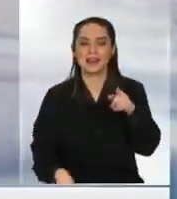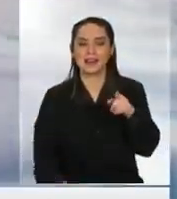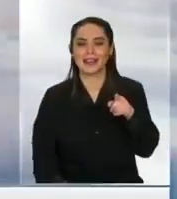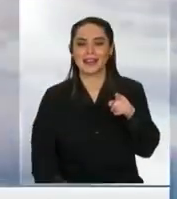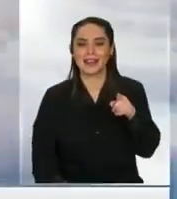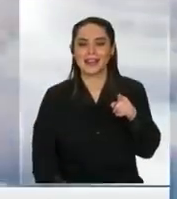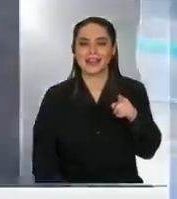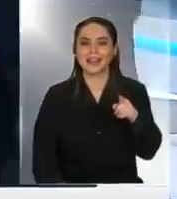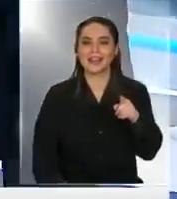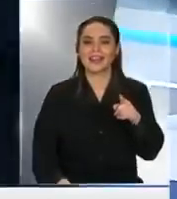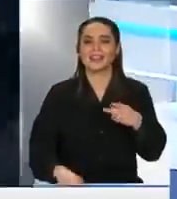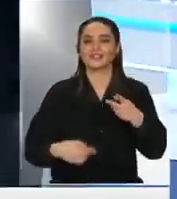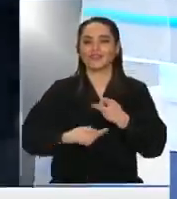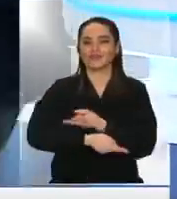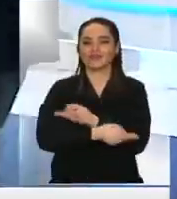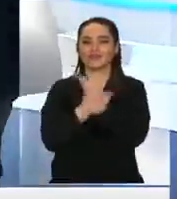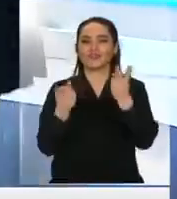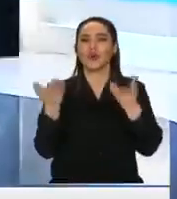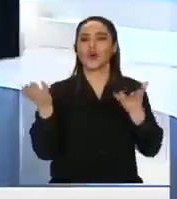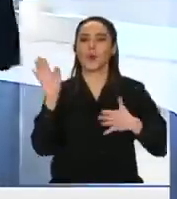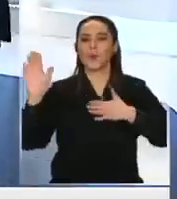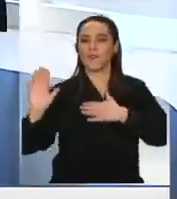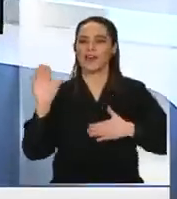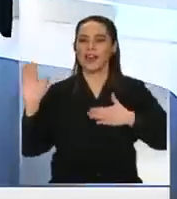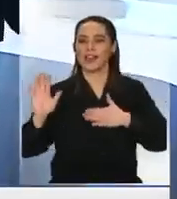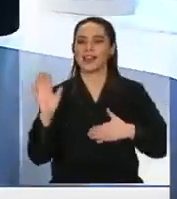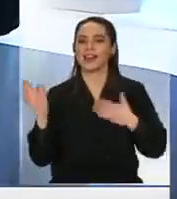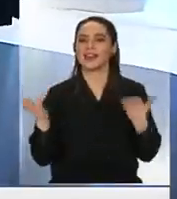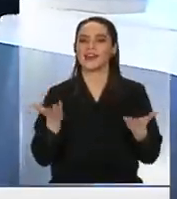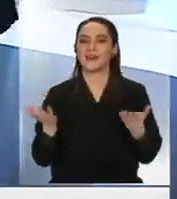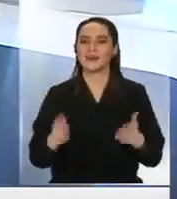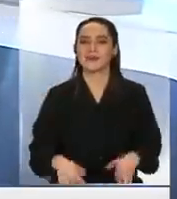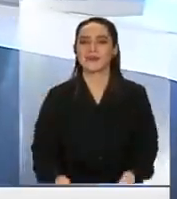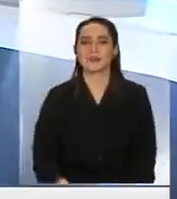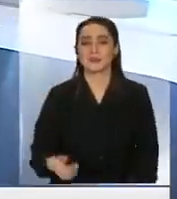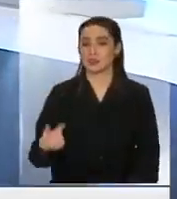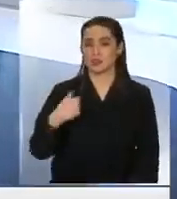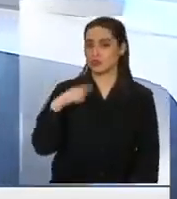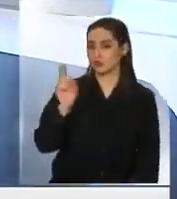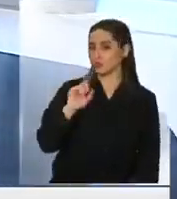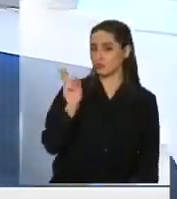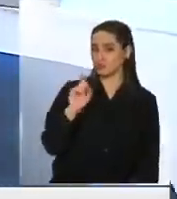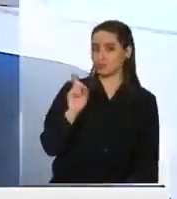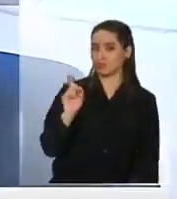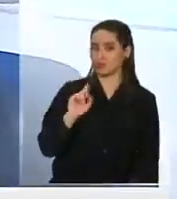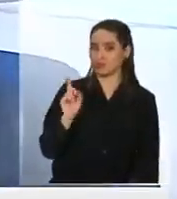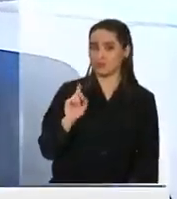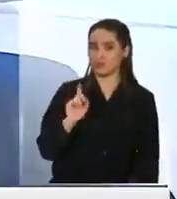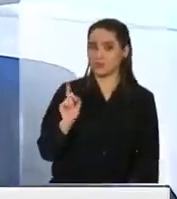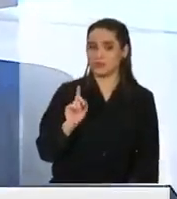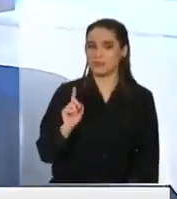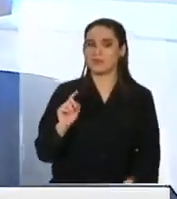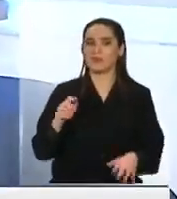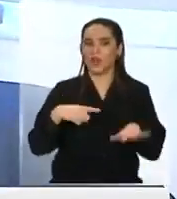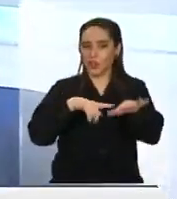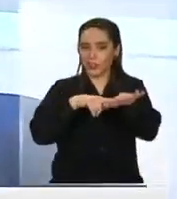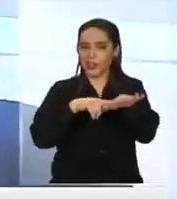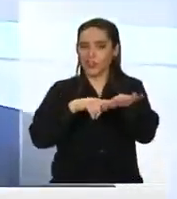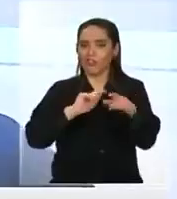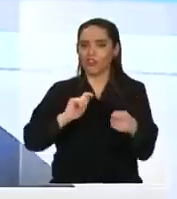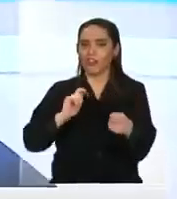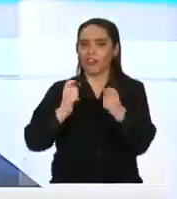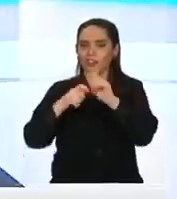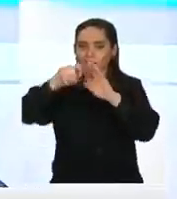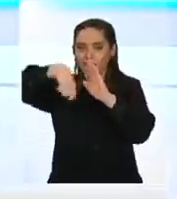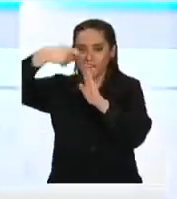esto está viral. ¿Cómo se baila este, a ver? ¿Cómo se baila este? Es que ese no soy yo, pero... Pero bueno, la tecnología permitió hacer esta